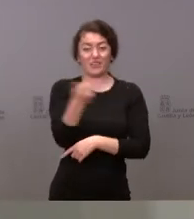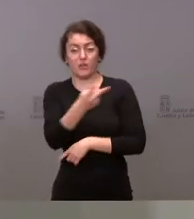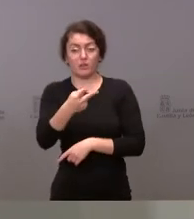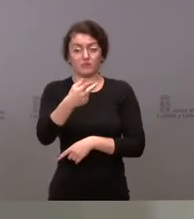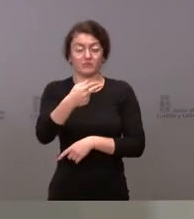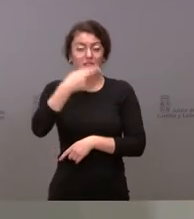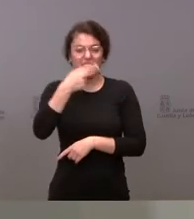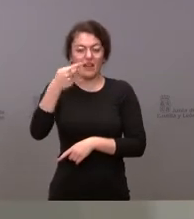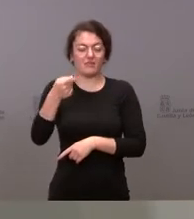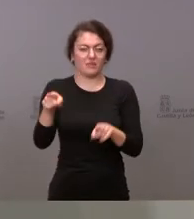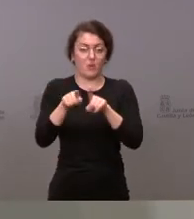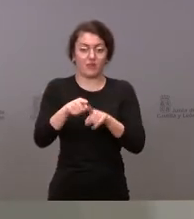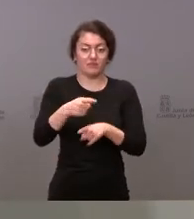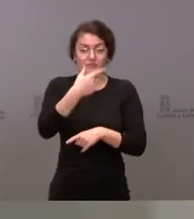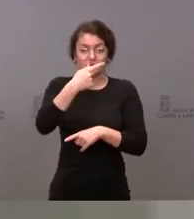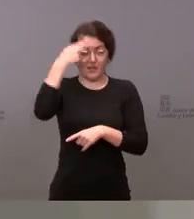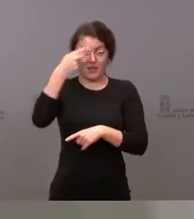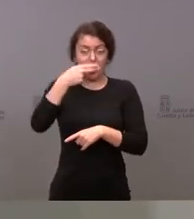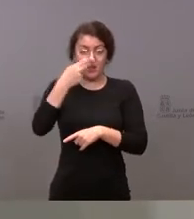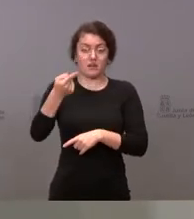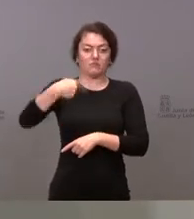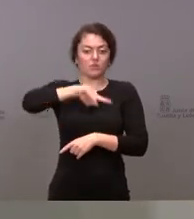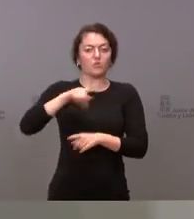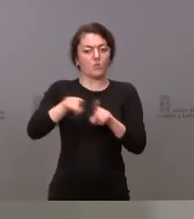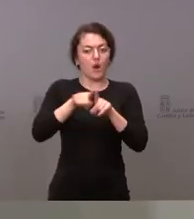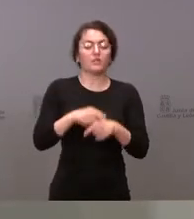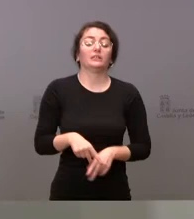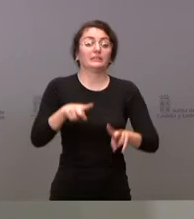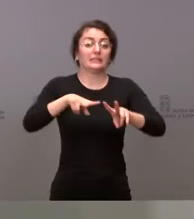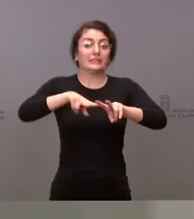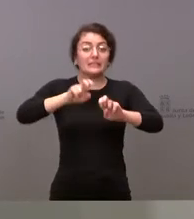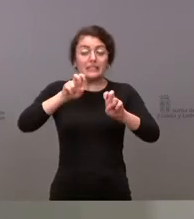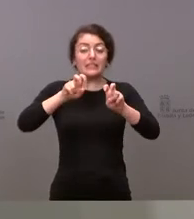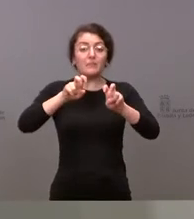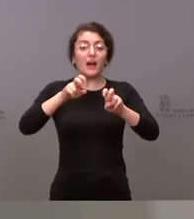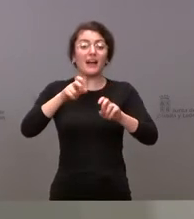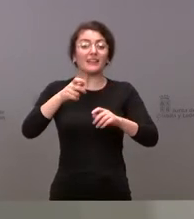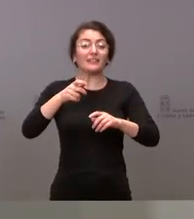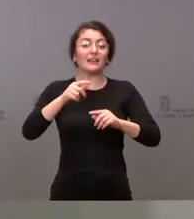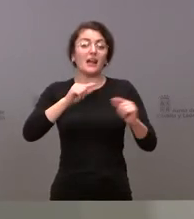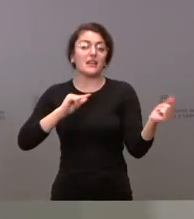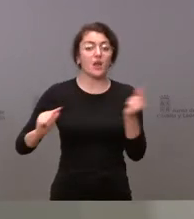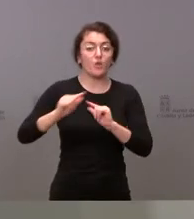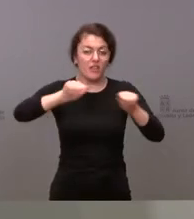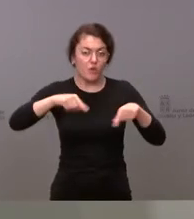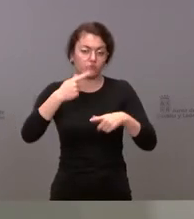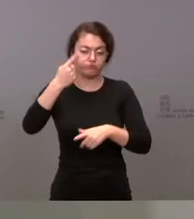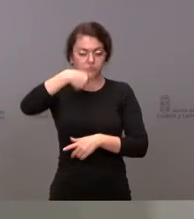la negociación, en este momento es una negociación que continúa abierta. Nosotros es verdad que teníamos mucho